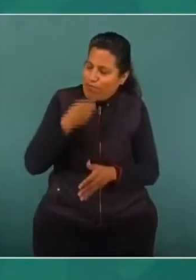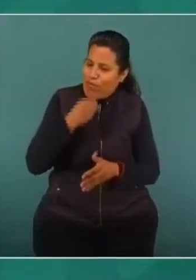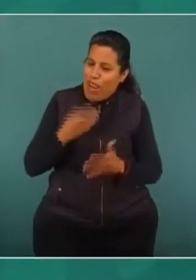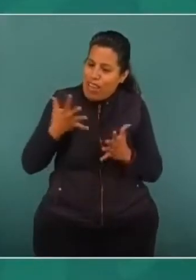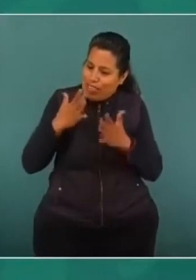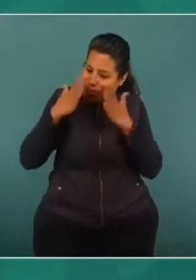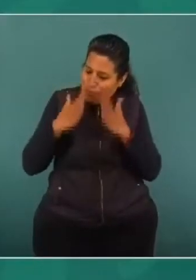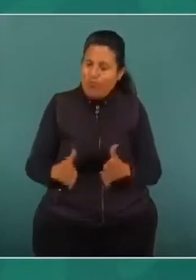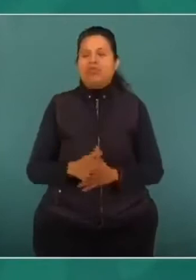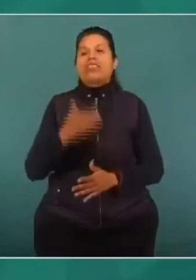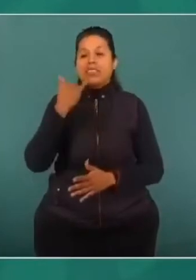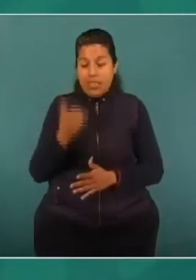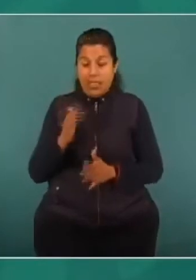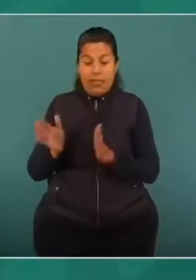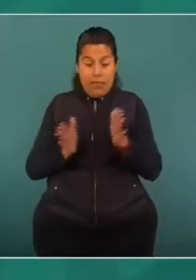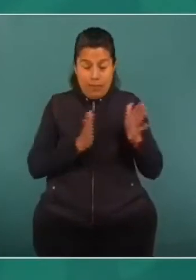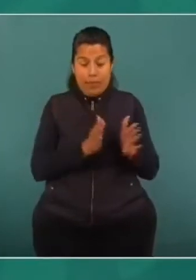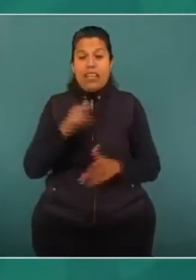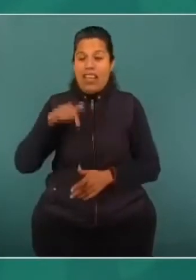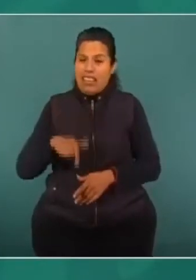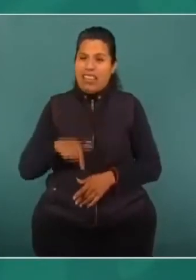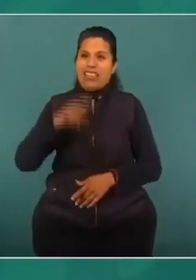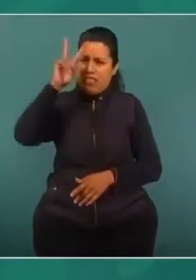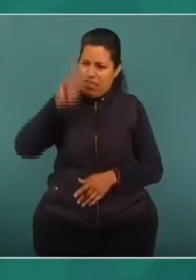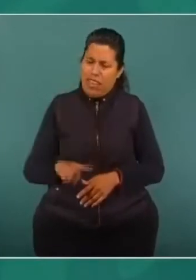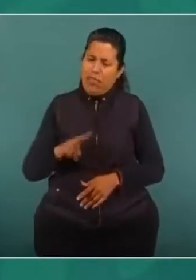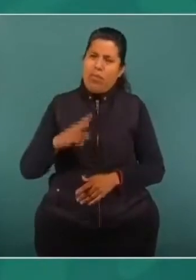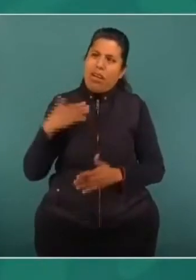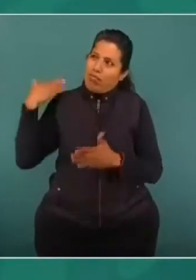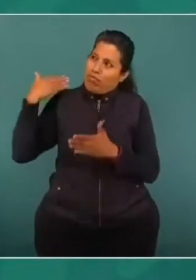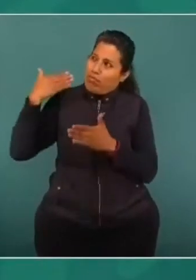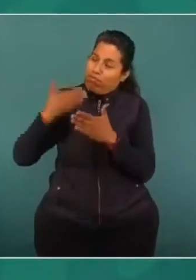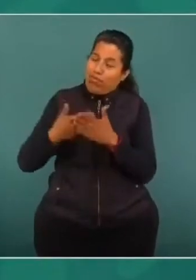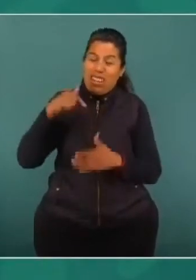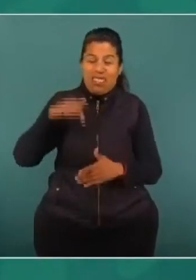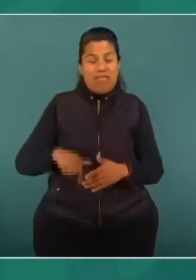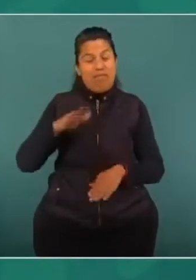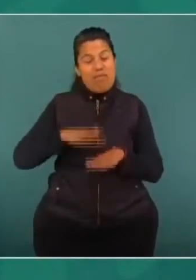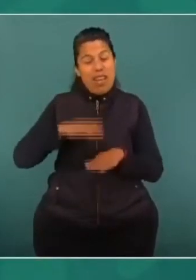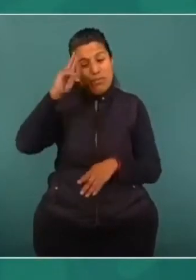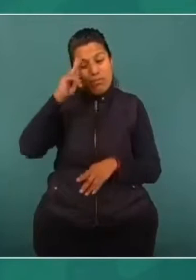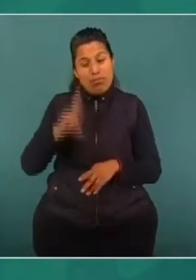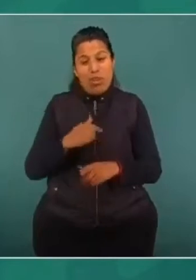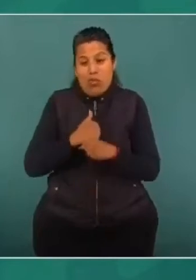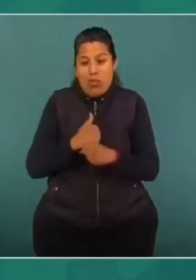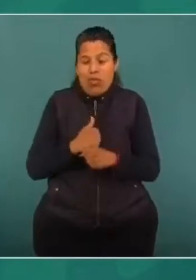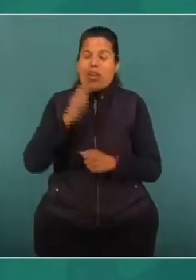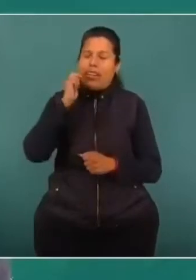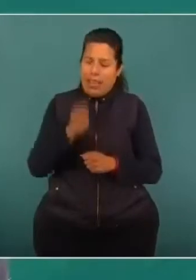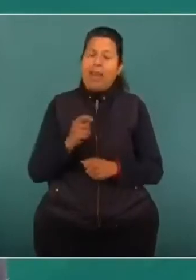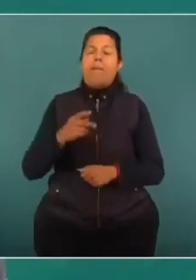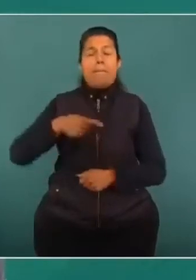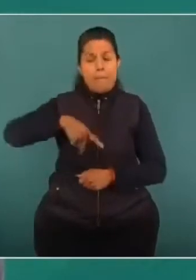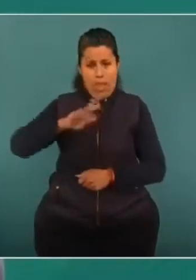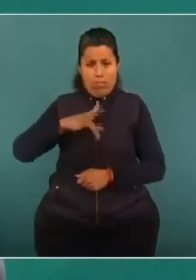momentos de mayor presión económica en la historia moderna de nuestro país. En esta tierra, gracias a las remesas, al